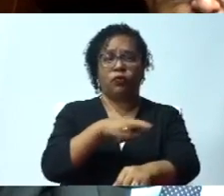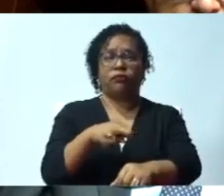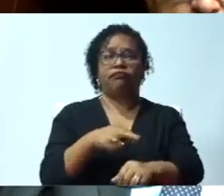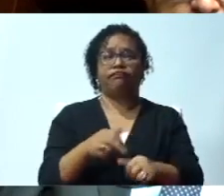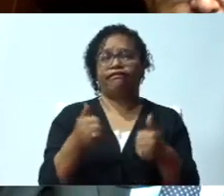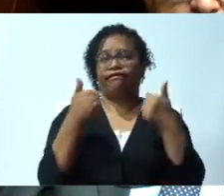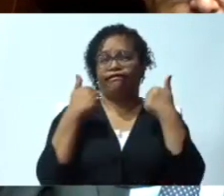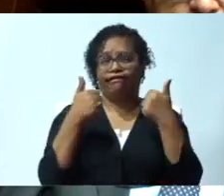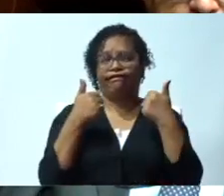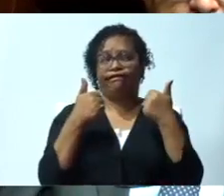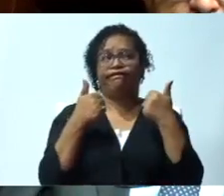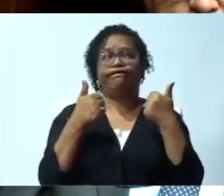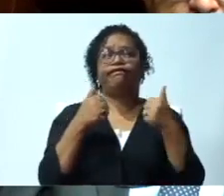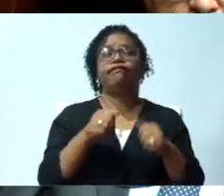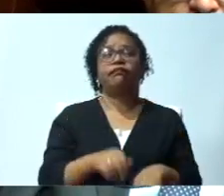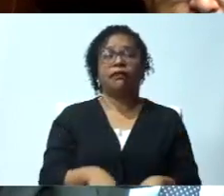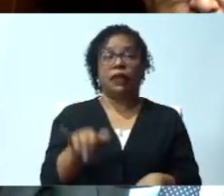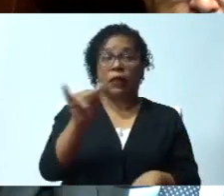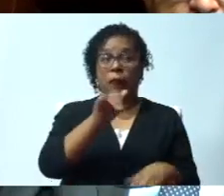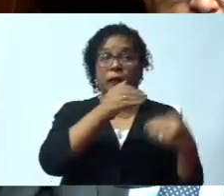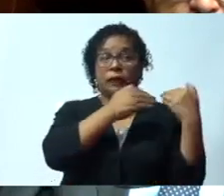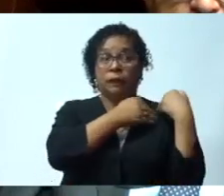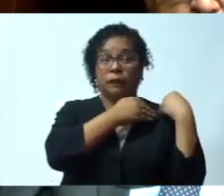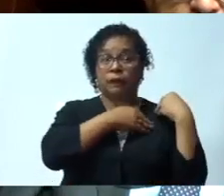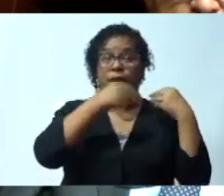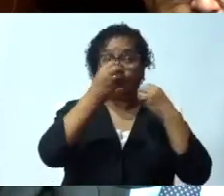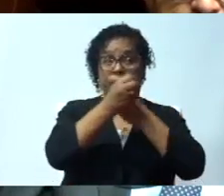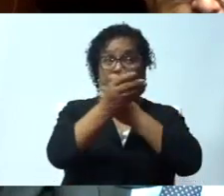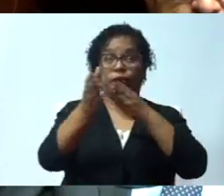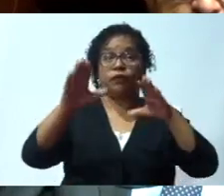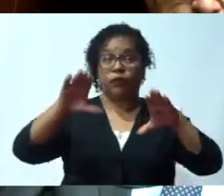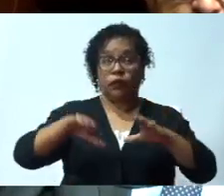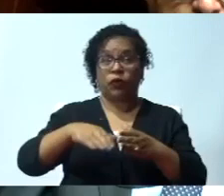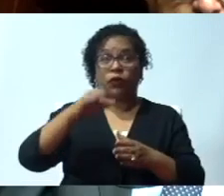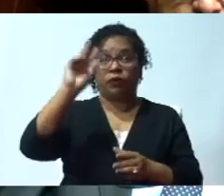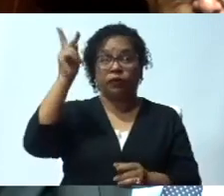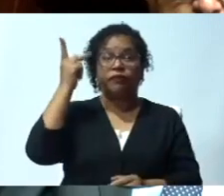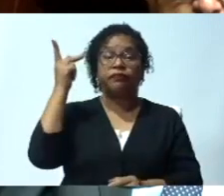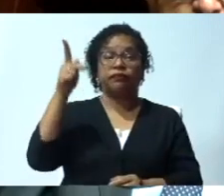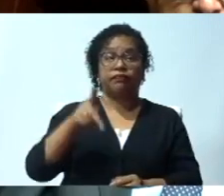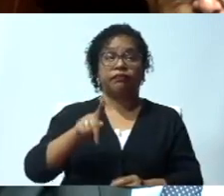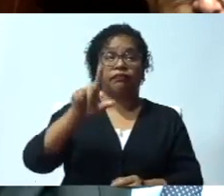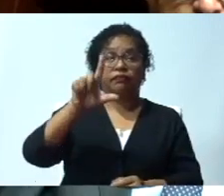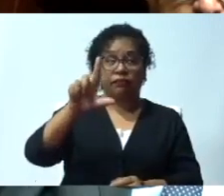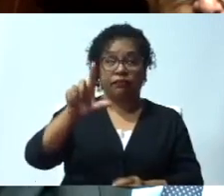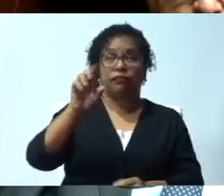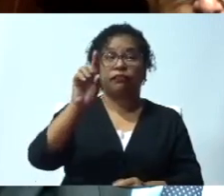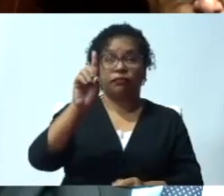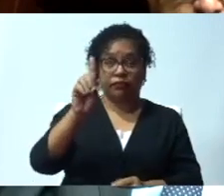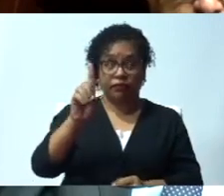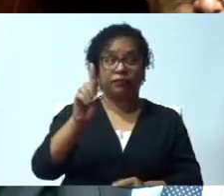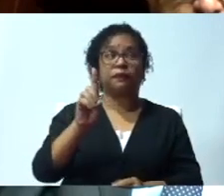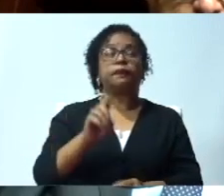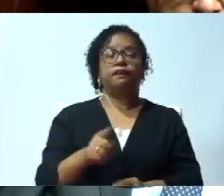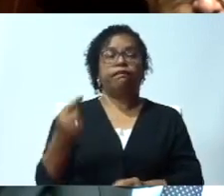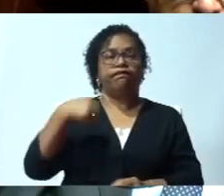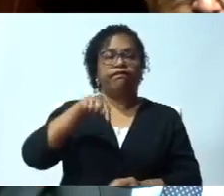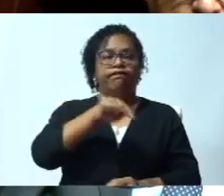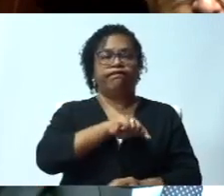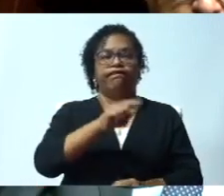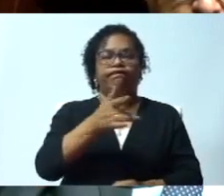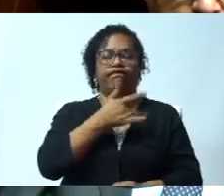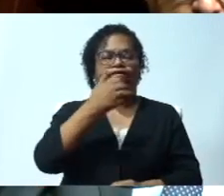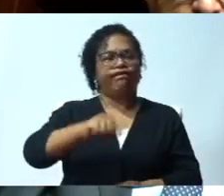Casanova y como dijo el vocero del bloque del PLD. Nosotros como altagracianos nos sentimos altamente identificados con este